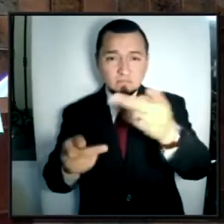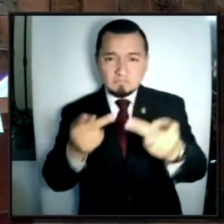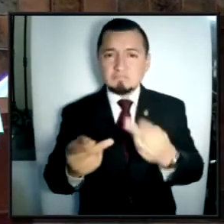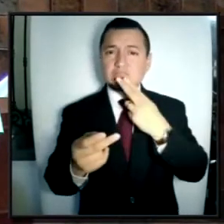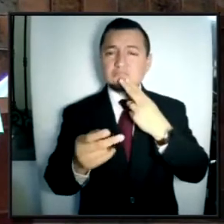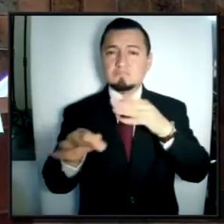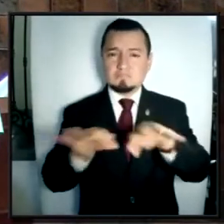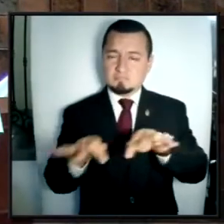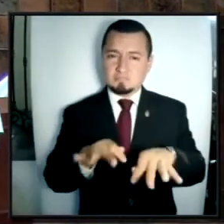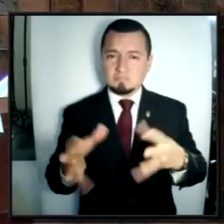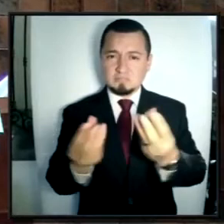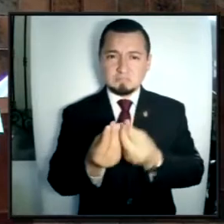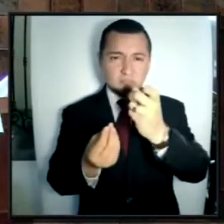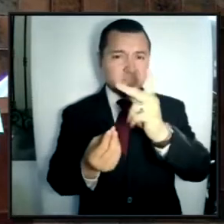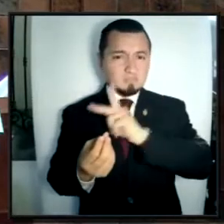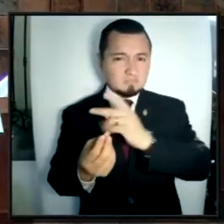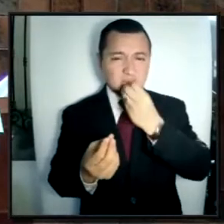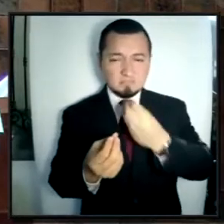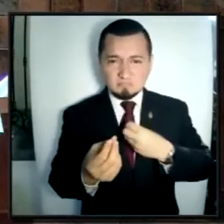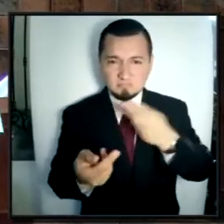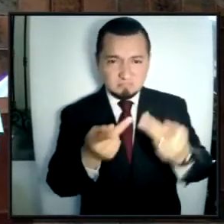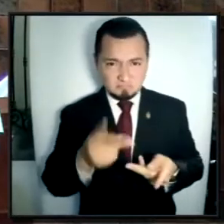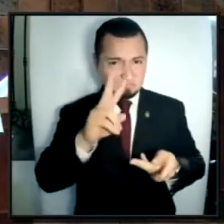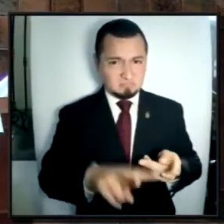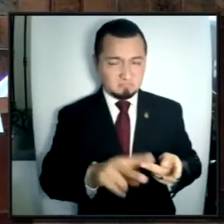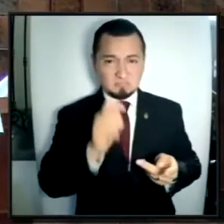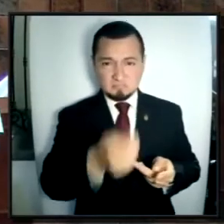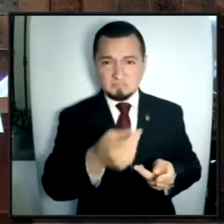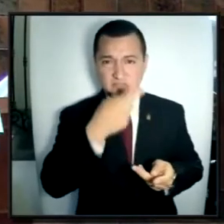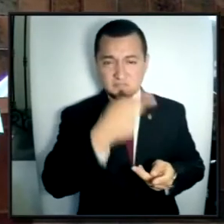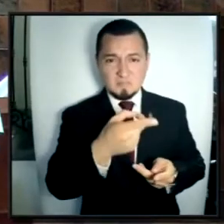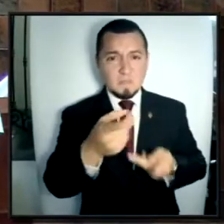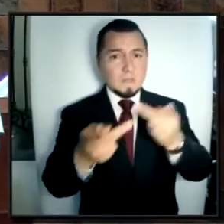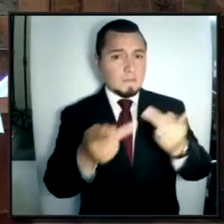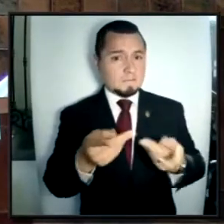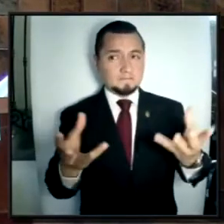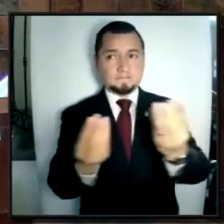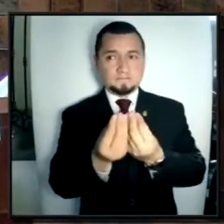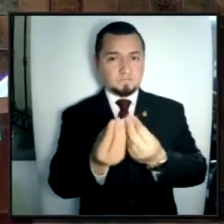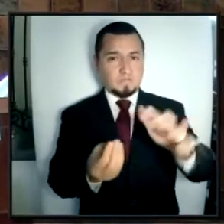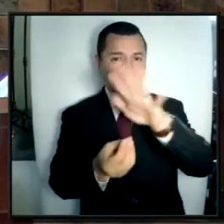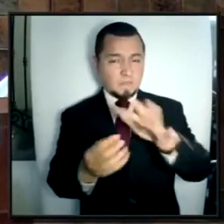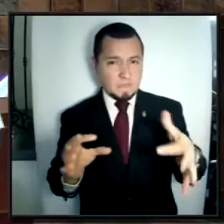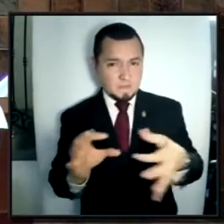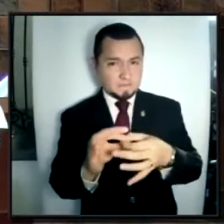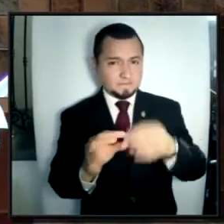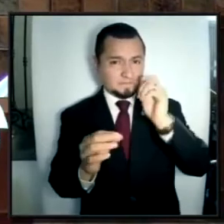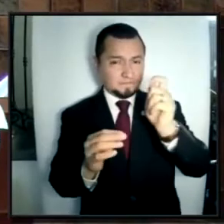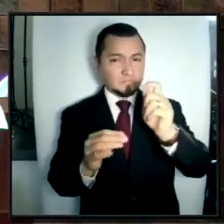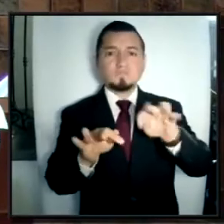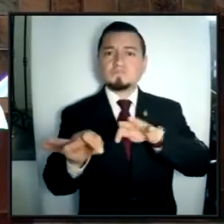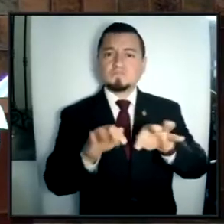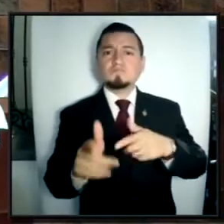abordan. Este compromiso, tengo que decirlo, no es el de aceptar y aplaudir todo lo que ahí se diga. Tendremos que ser